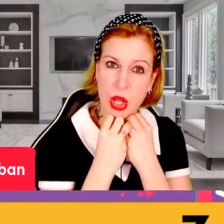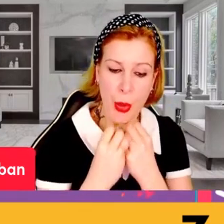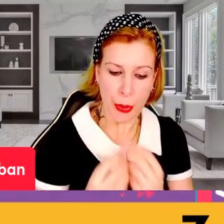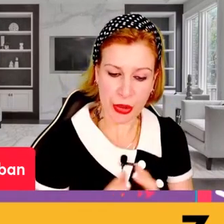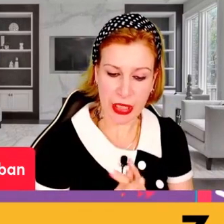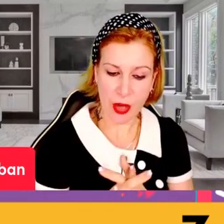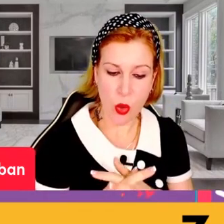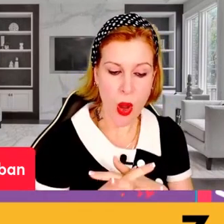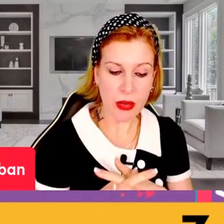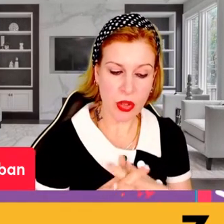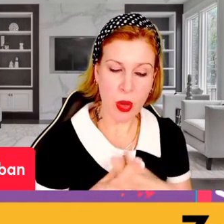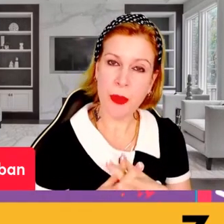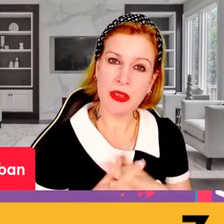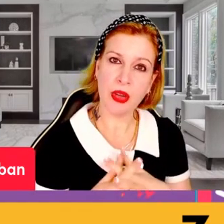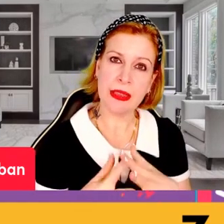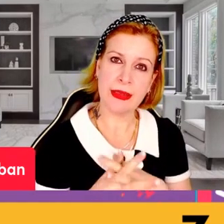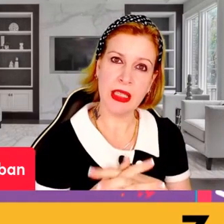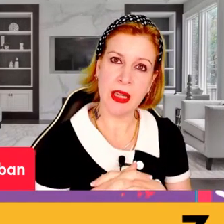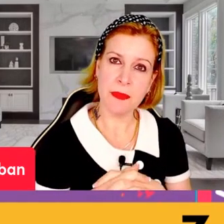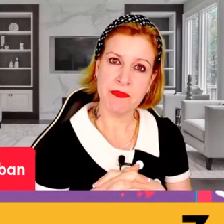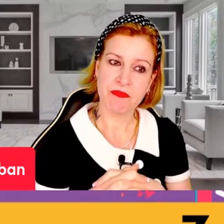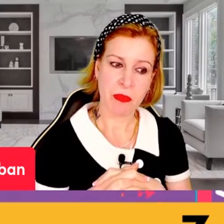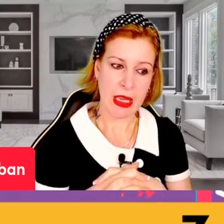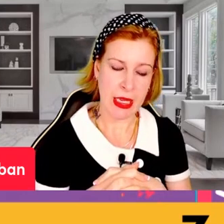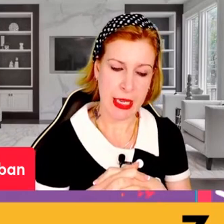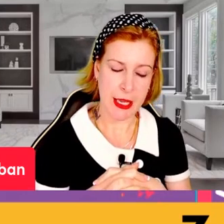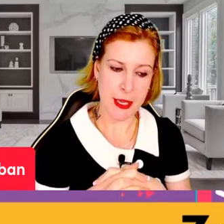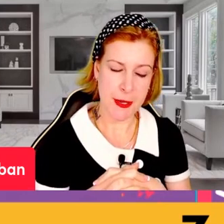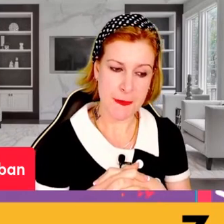mío, porque cuando tú has visto, Cristina,